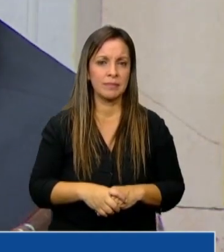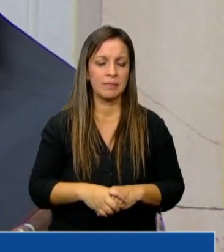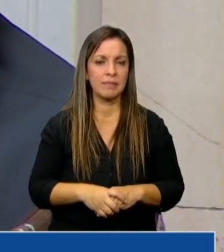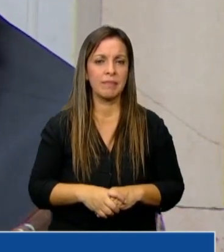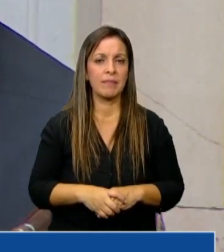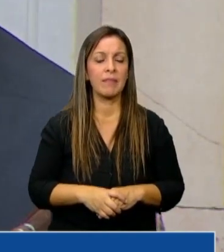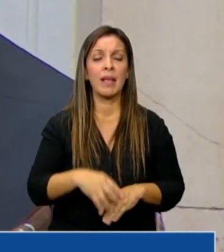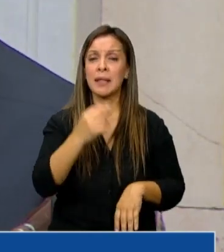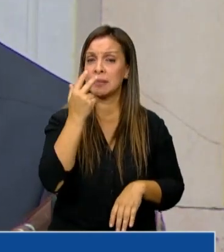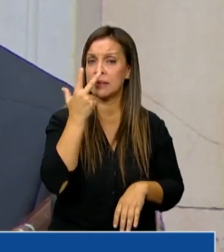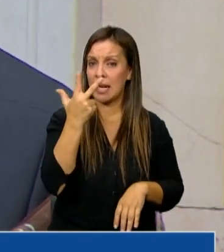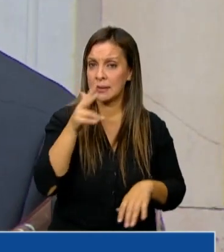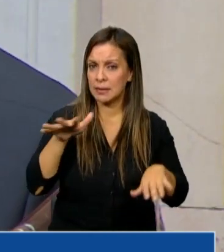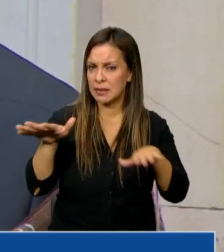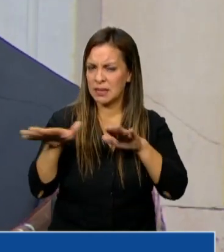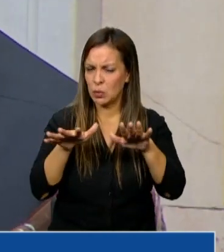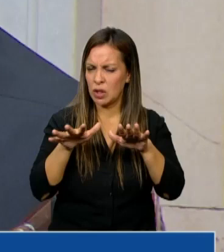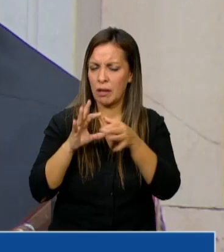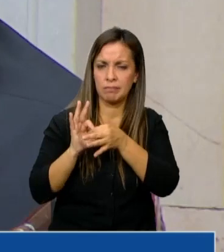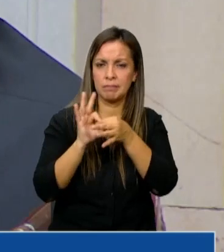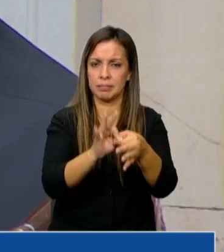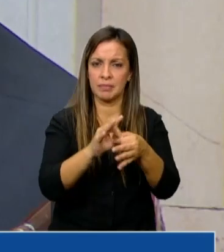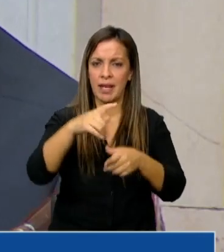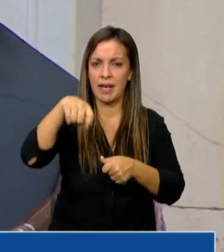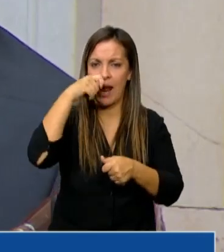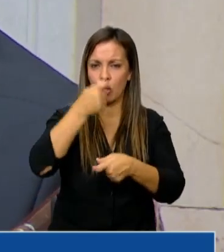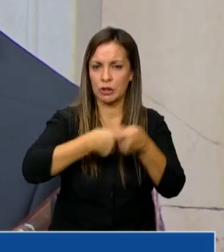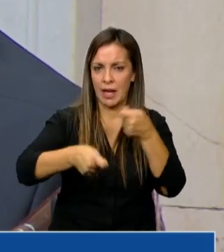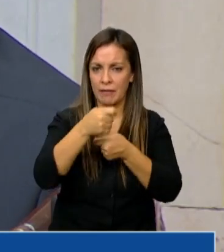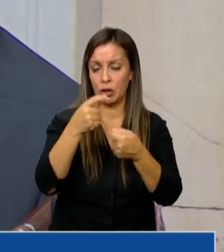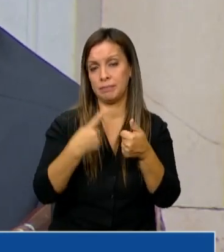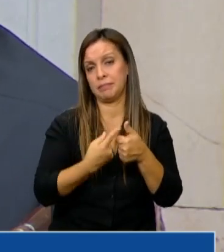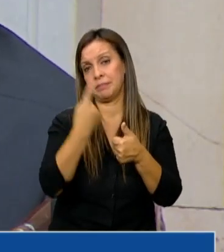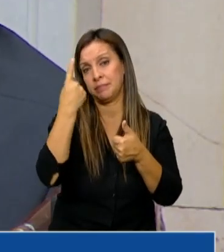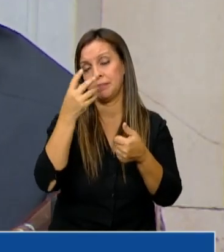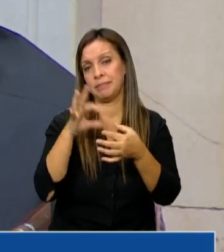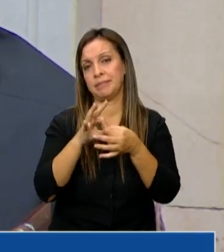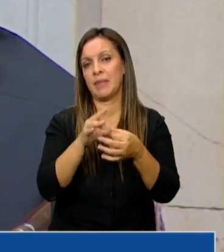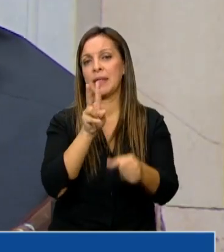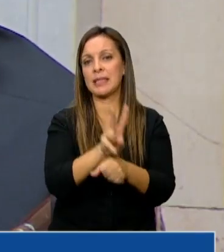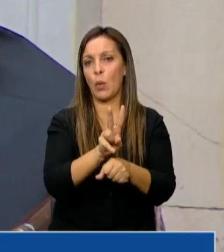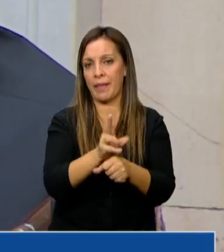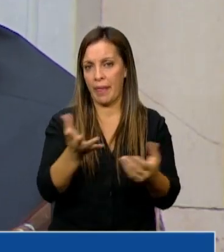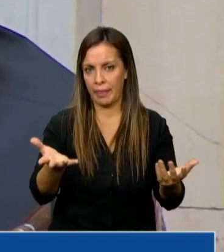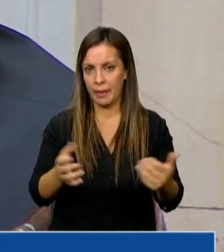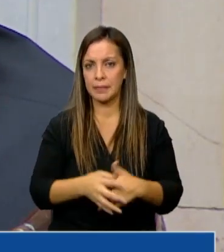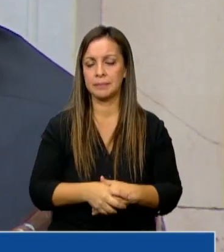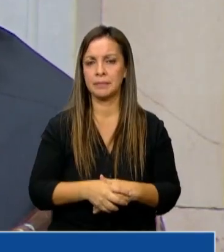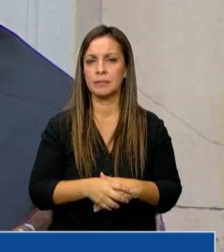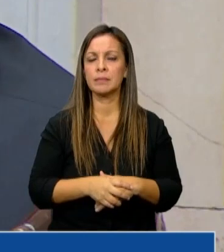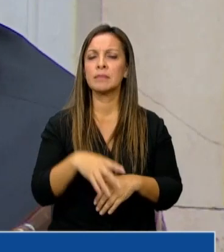Hay tres escenarios que se relacionan con el narcotráfico. El primero lo hemos mencionado, tiene que ver con la seguridad principalmente y tiene que ver con